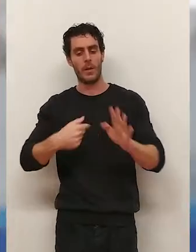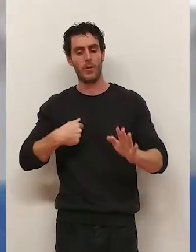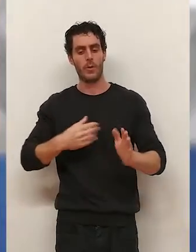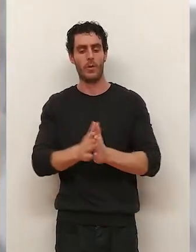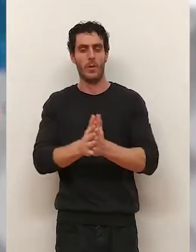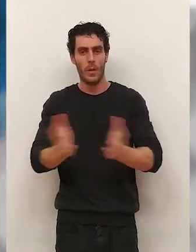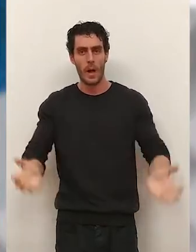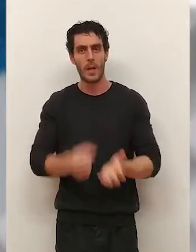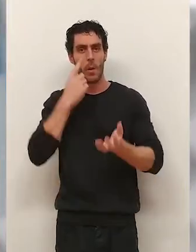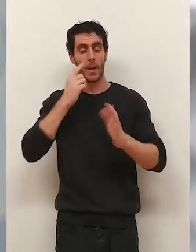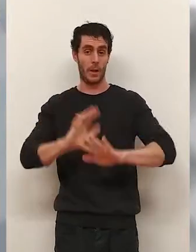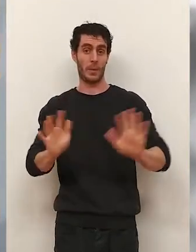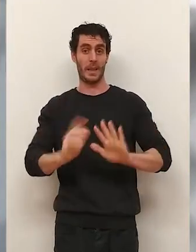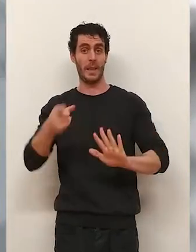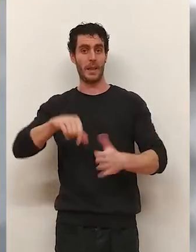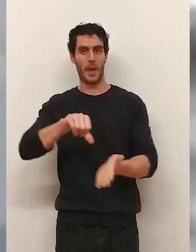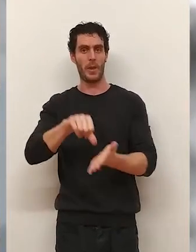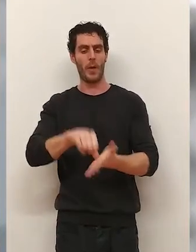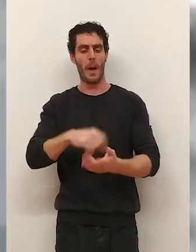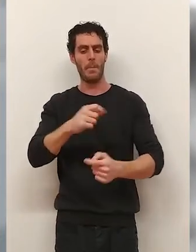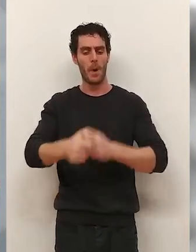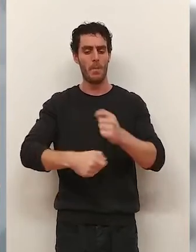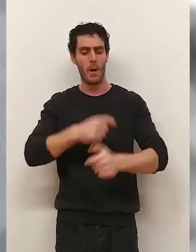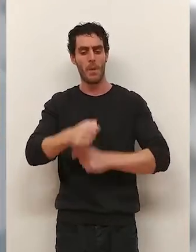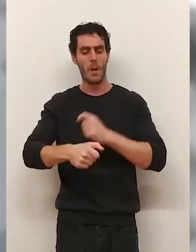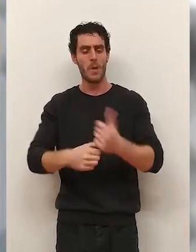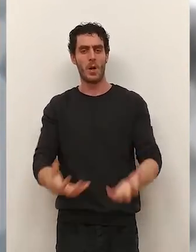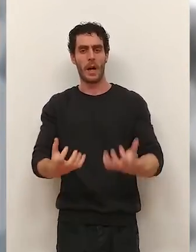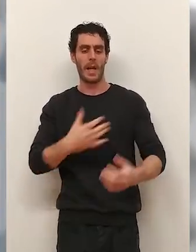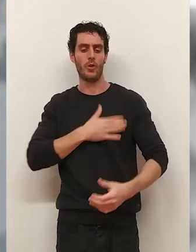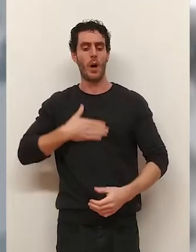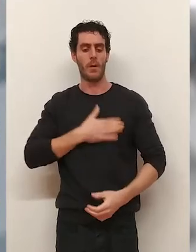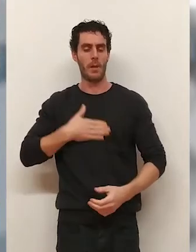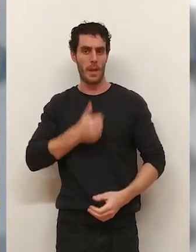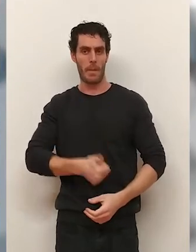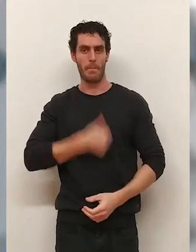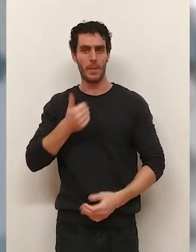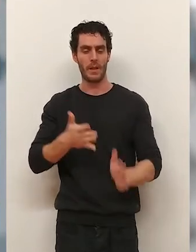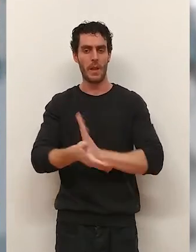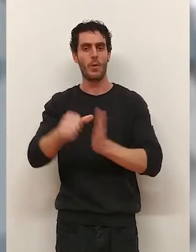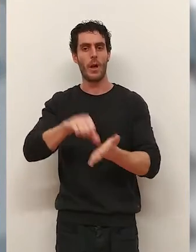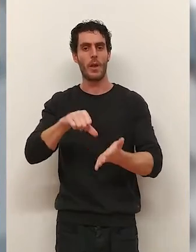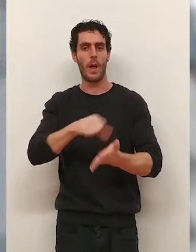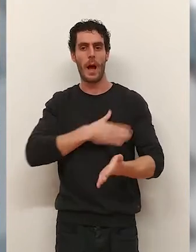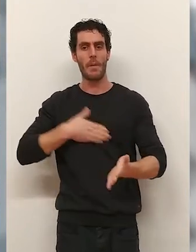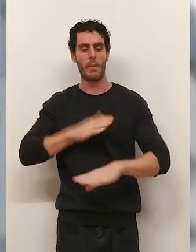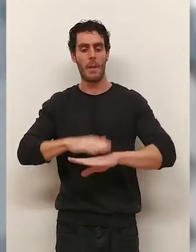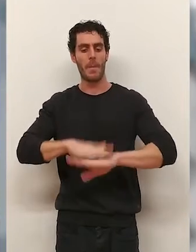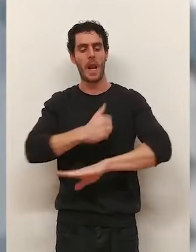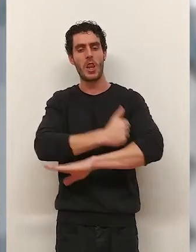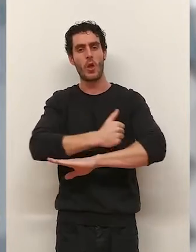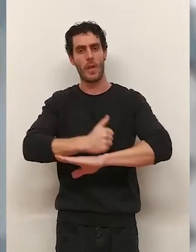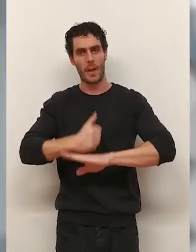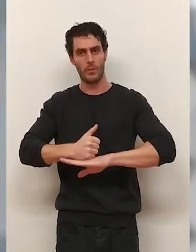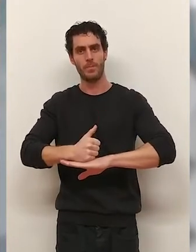darles ánimo en el sentido de que no pasa nada y que la ciudad, sin embargo, va ganando poco a poco en amabilidad, en ser una ciudad amable para el ciudadano.